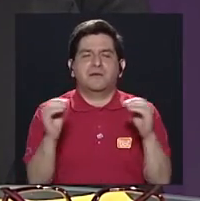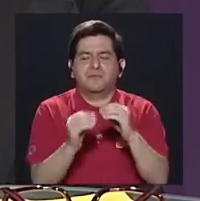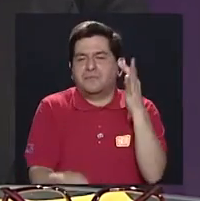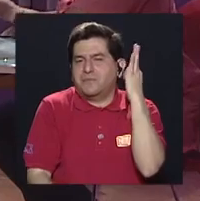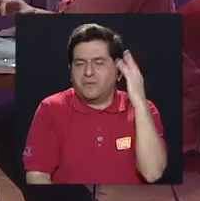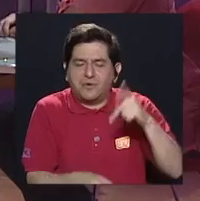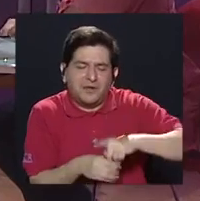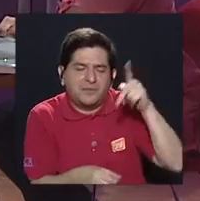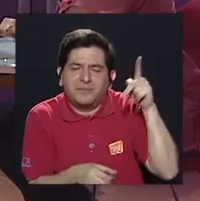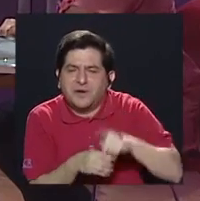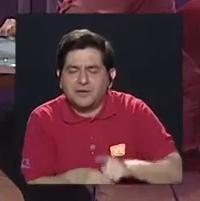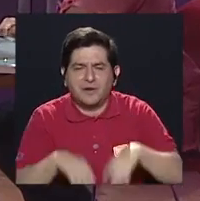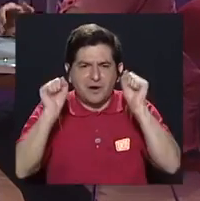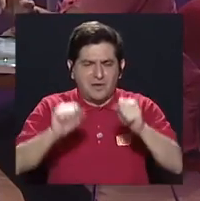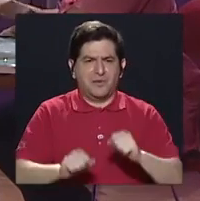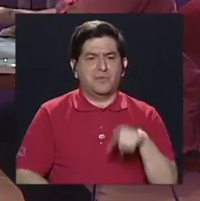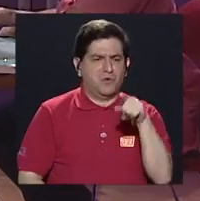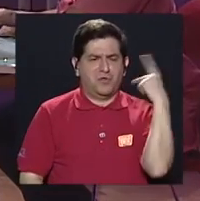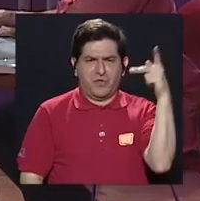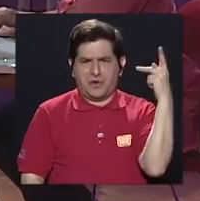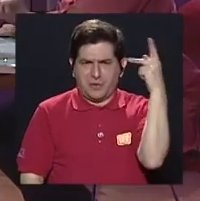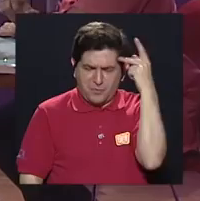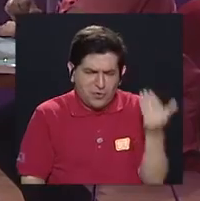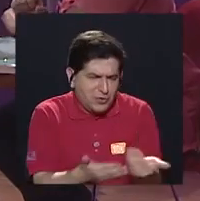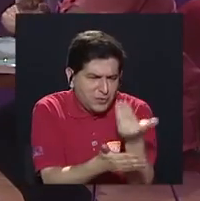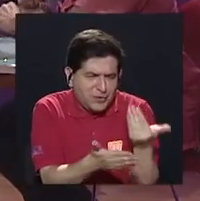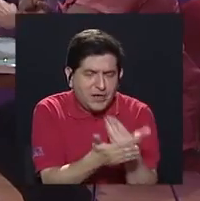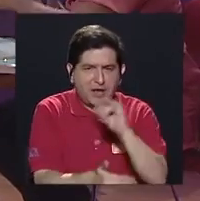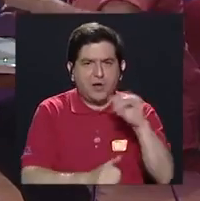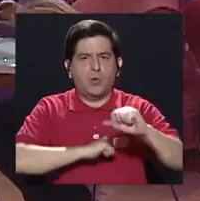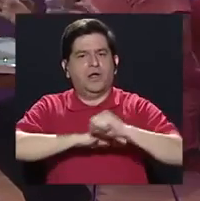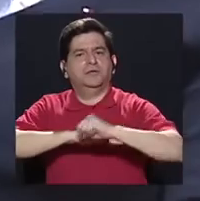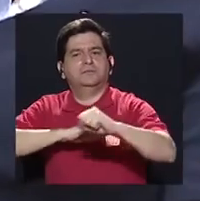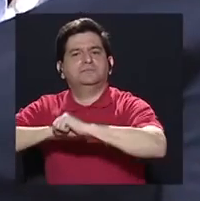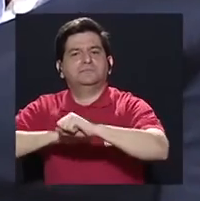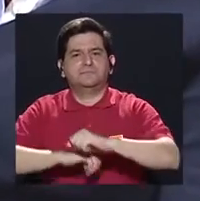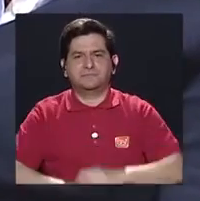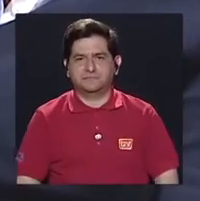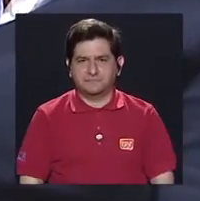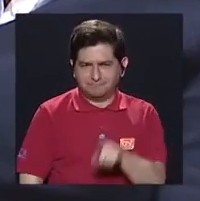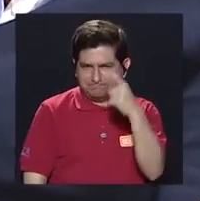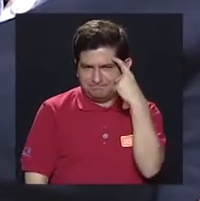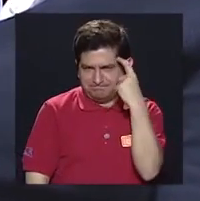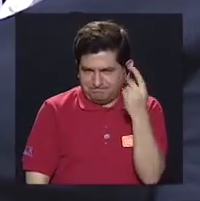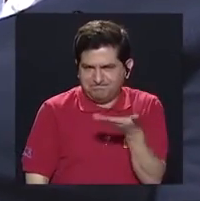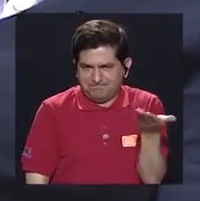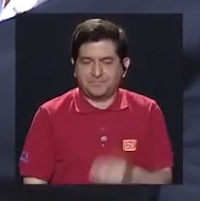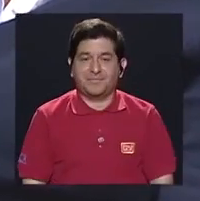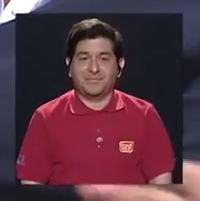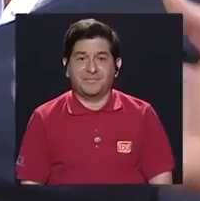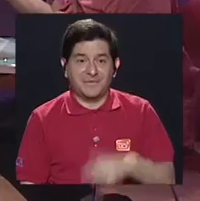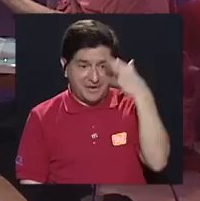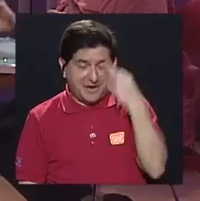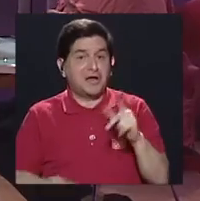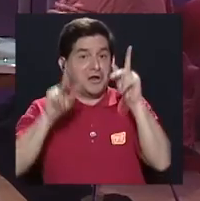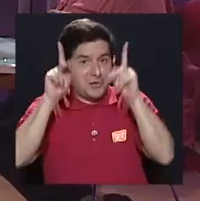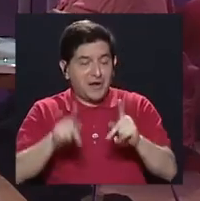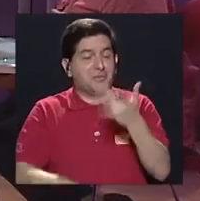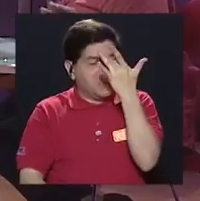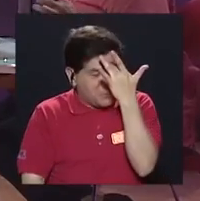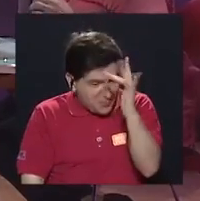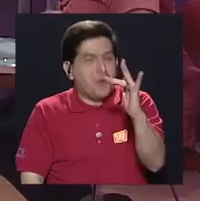animaran a participar para que refresquen la política y la campaña. ¿Qué les parece? Me parece que Luis es sumamente